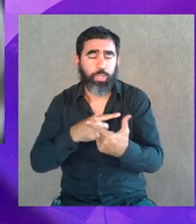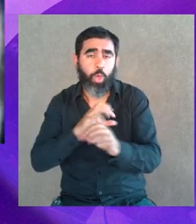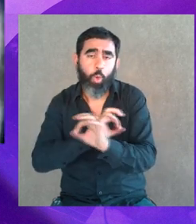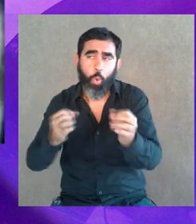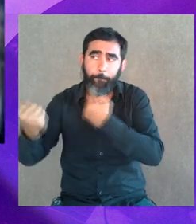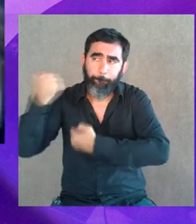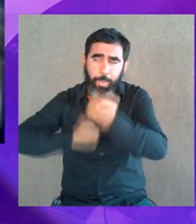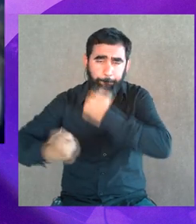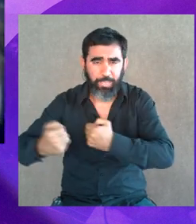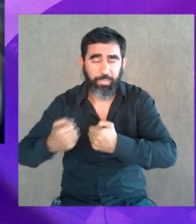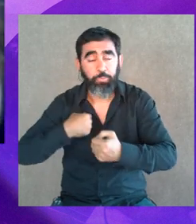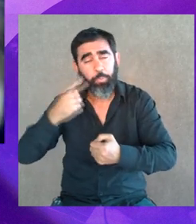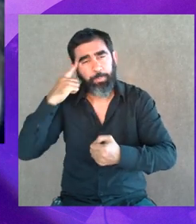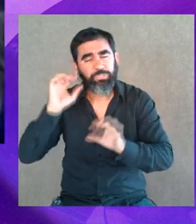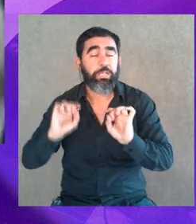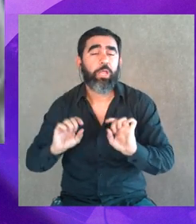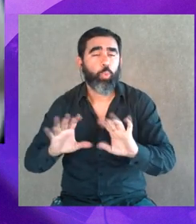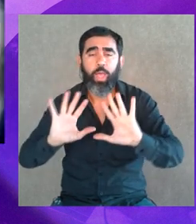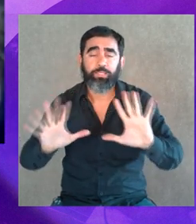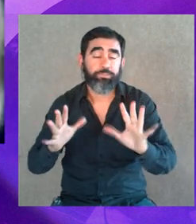relaciones de todo tipo.